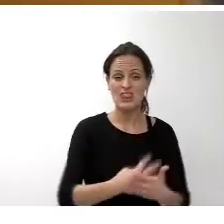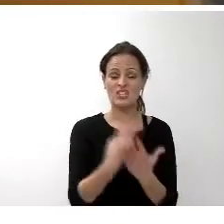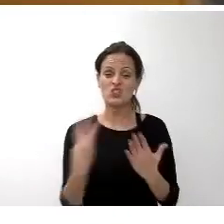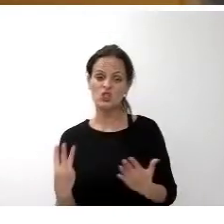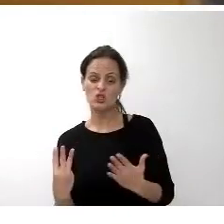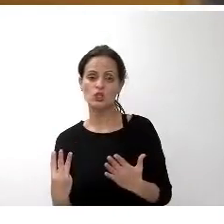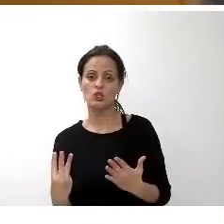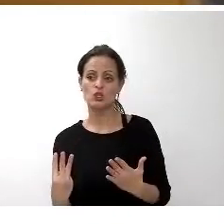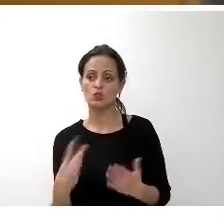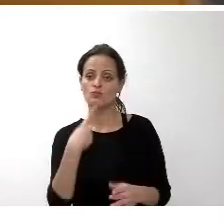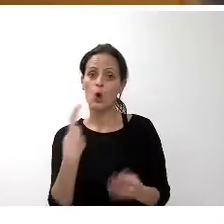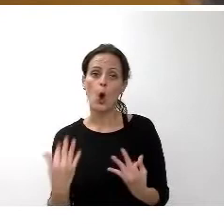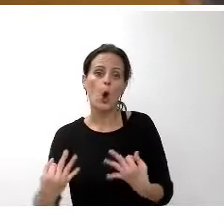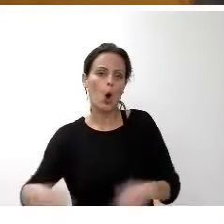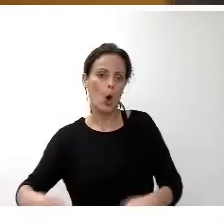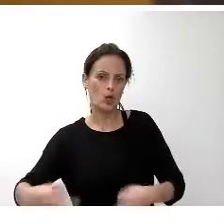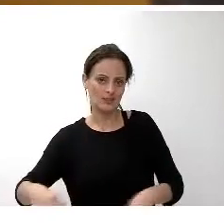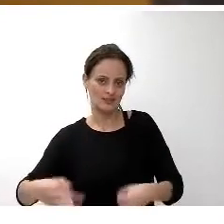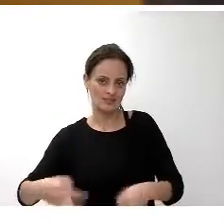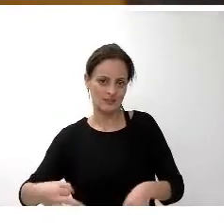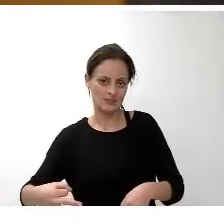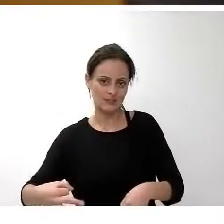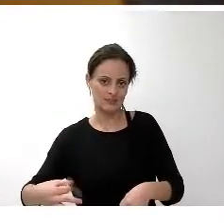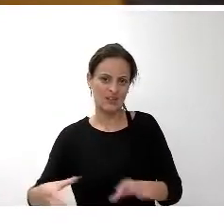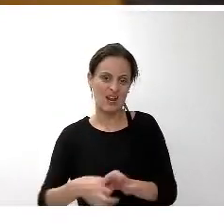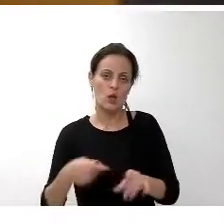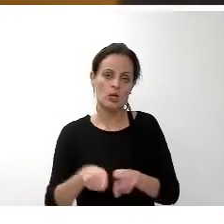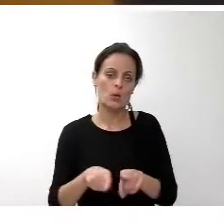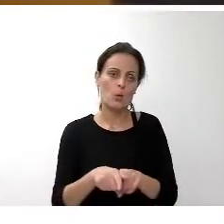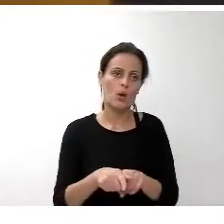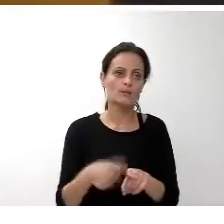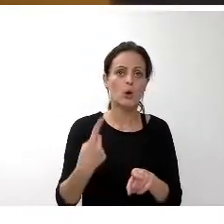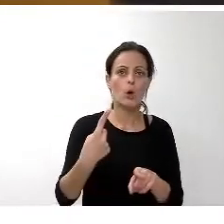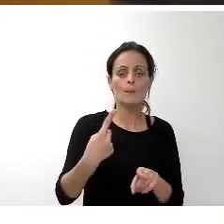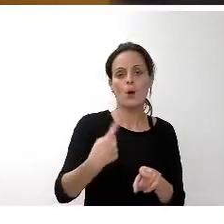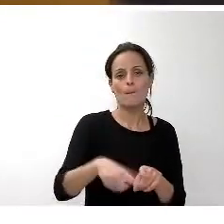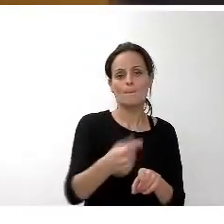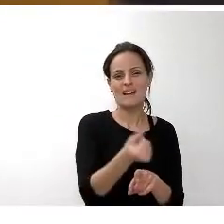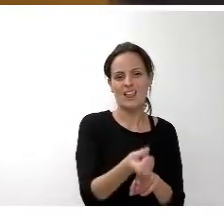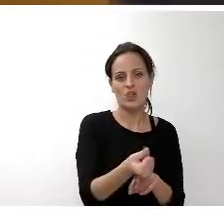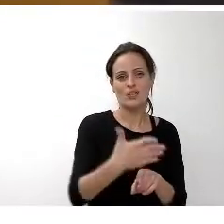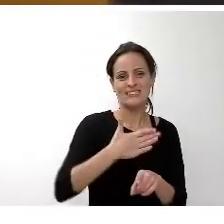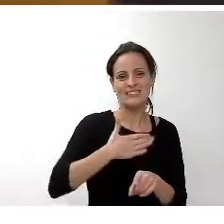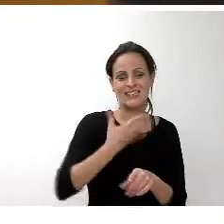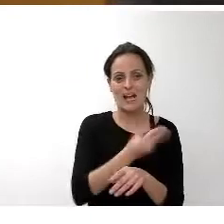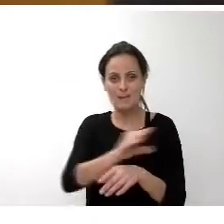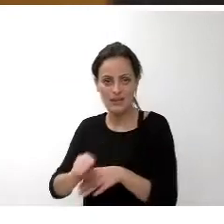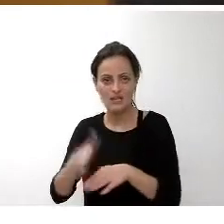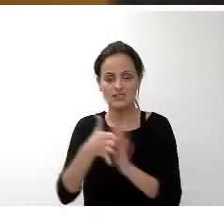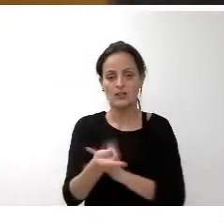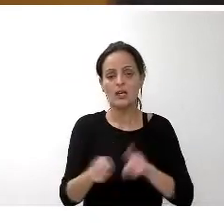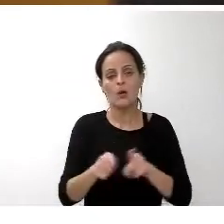en lo que concierne a los ingresos que provienen de operaciones de capital, manifestar que bajan, bajan algo más de 4 millones de euros